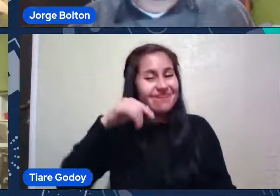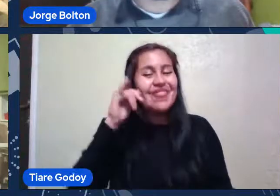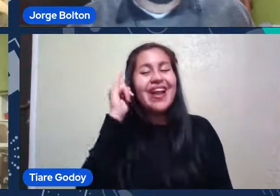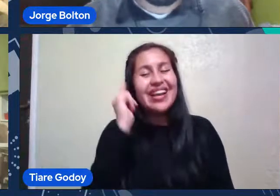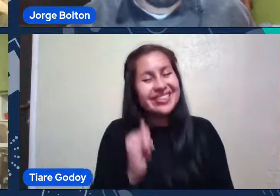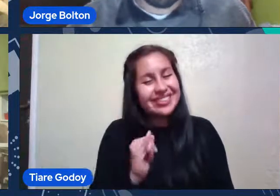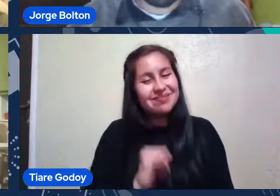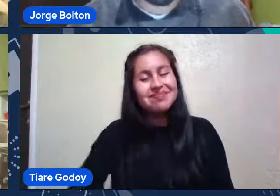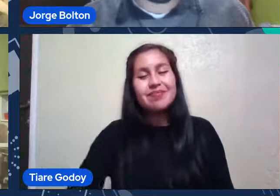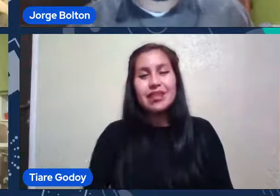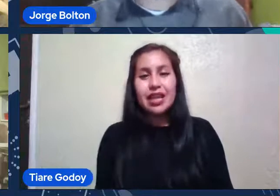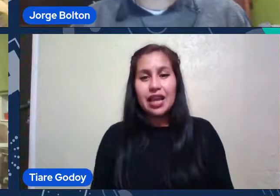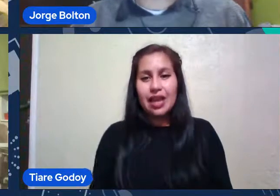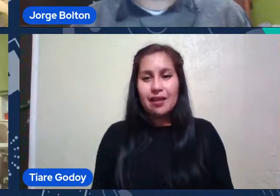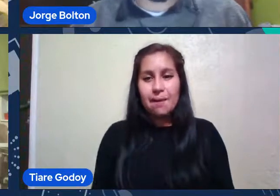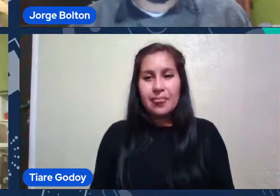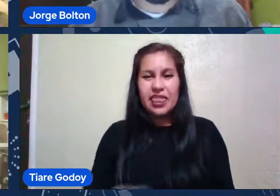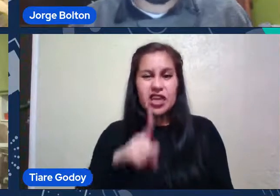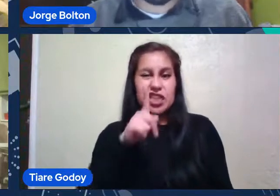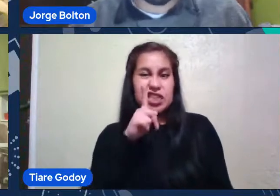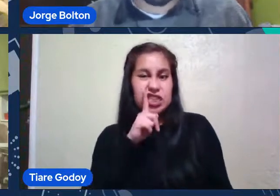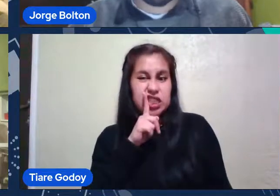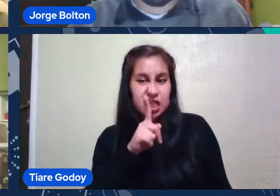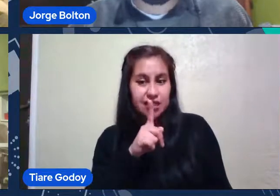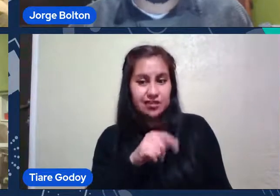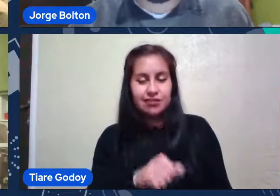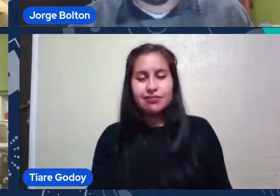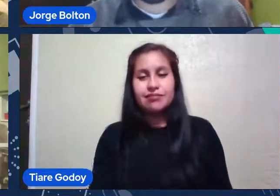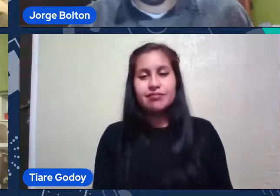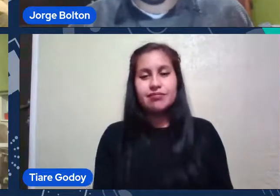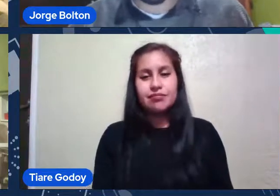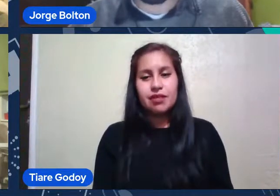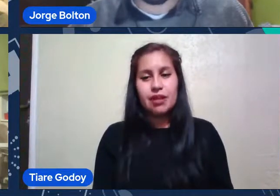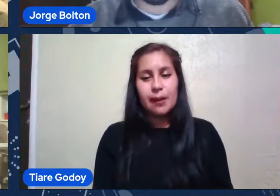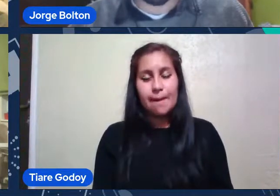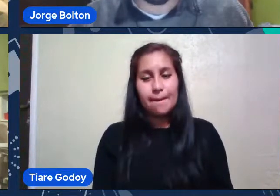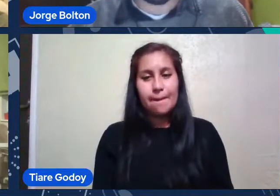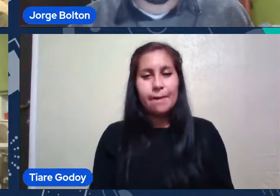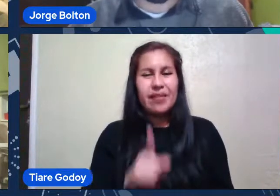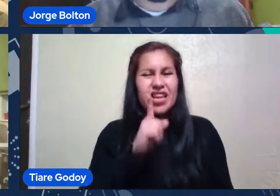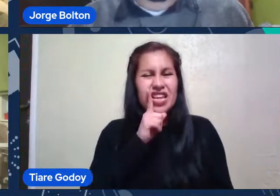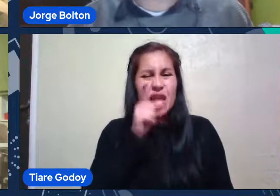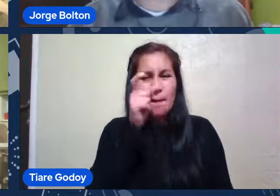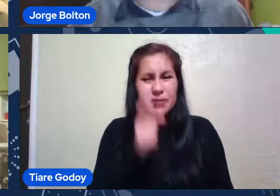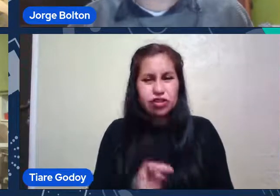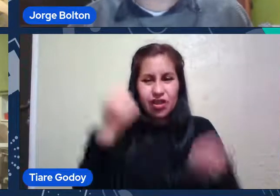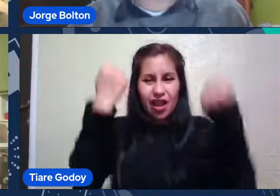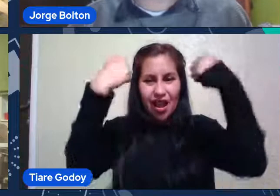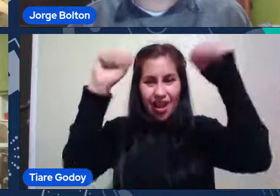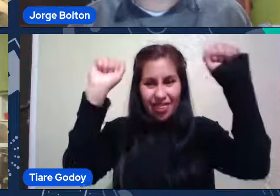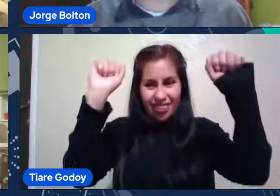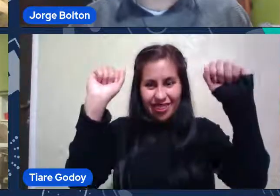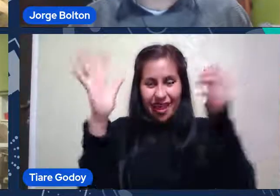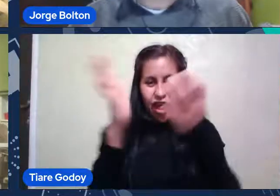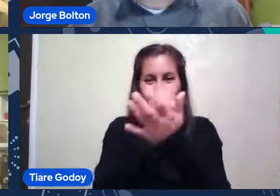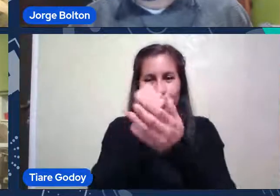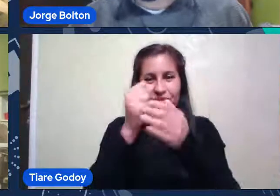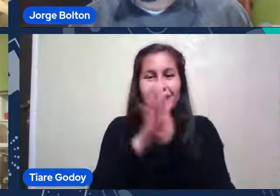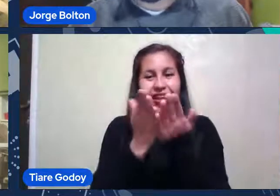En Vivo Para Ver Quienes Van A Ser Perdón Quien va a Ser La Persona Que Obtenga Este Libro